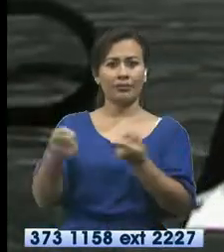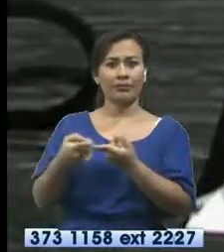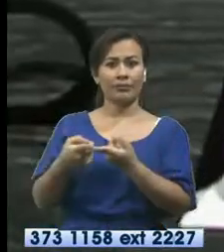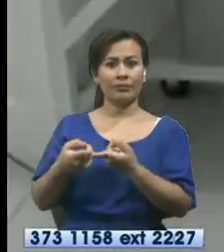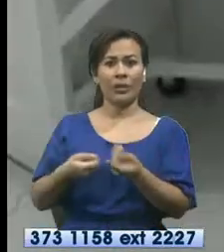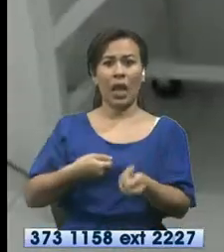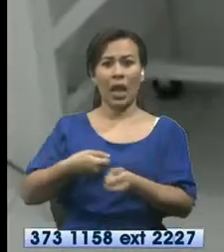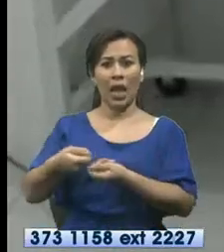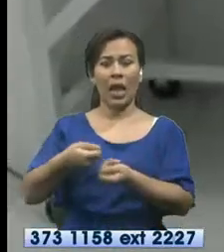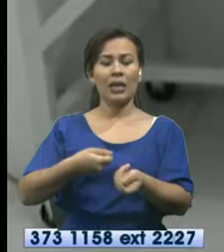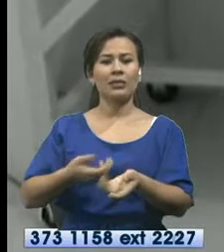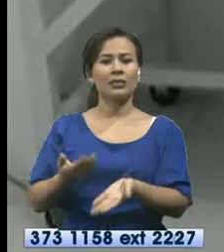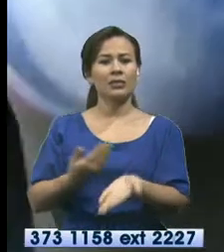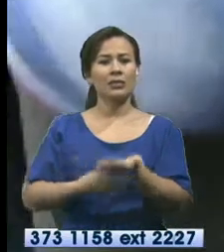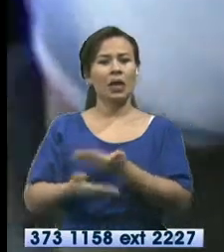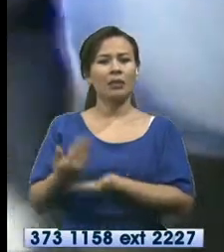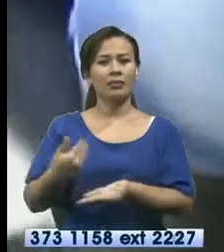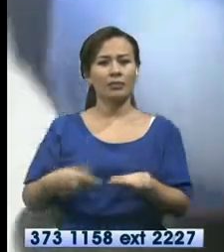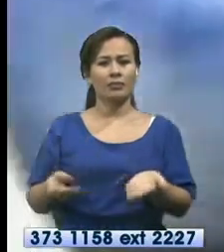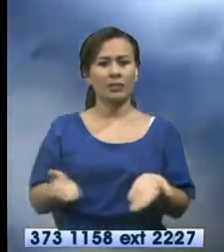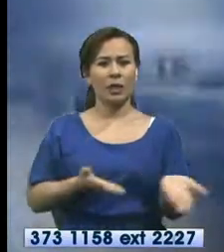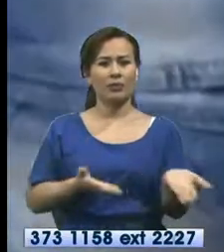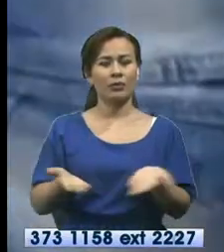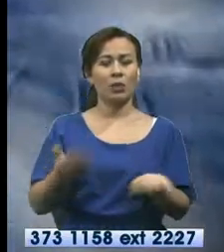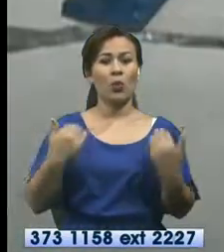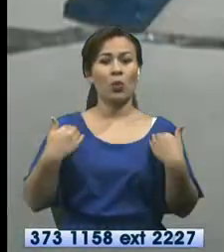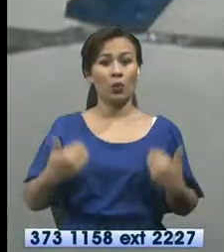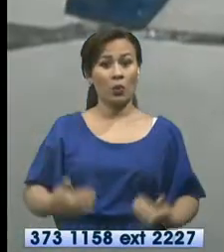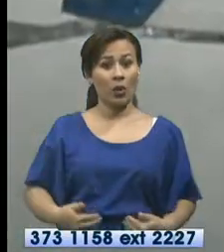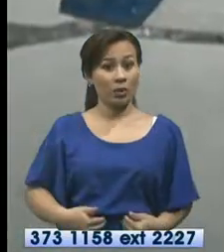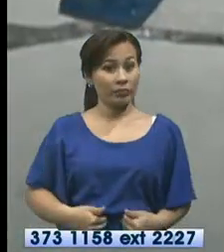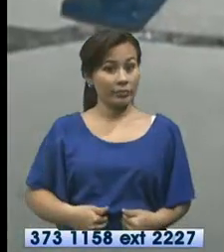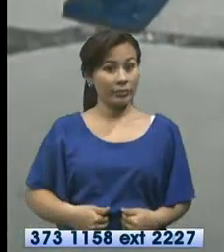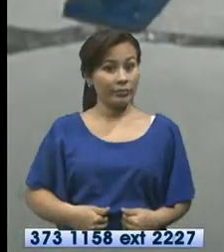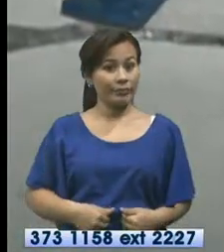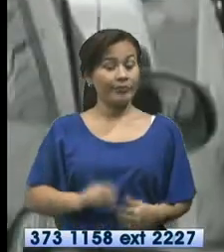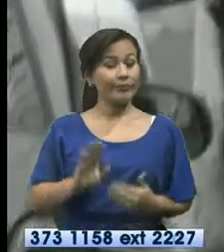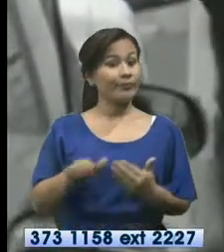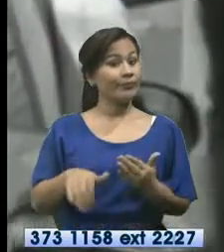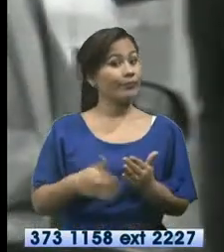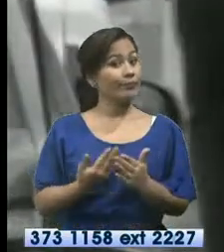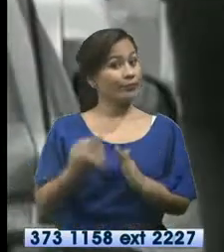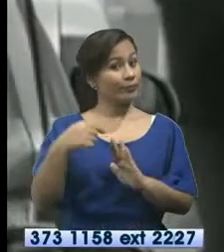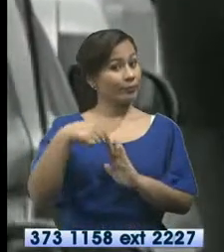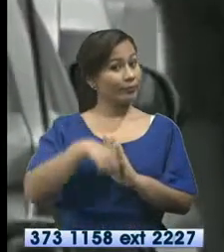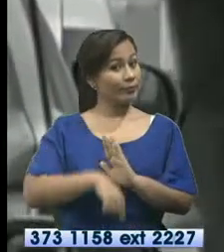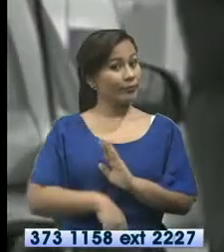ofrecía servicios corporales. De toda clase, informó Jorge Escobar.